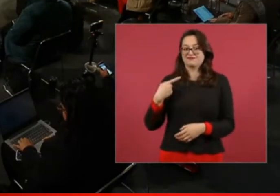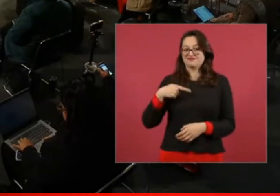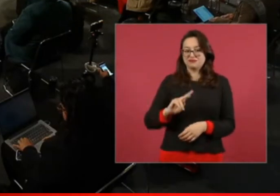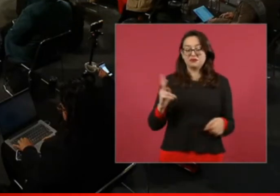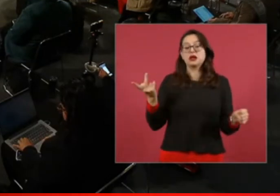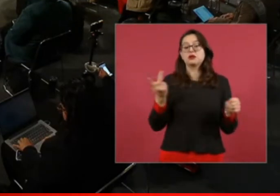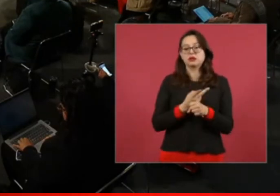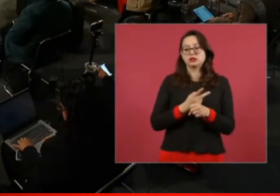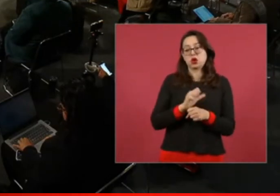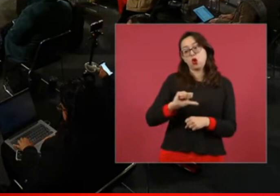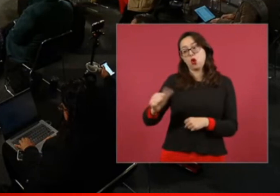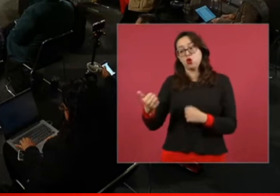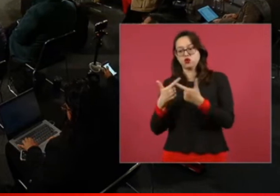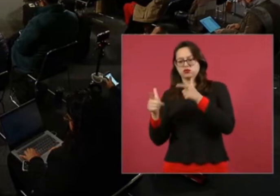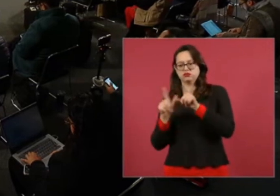opositores,